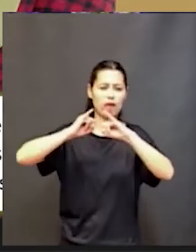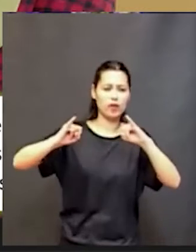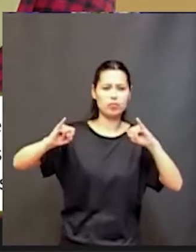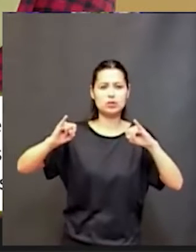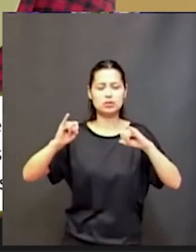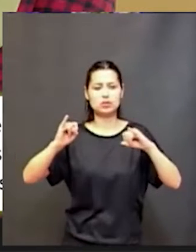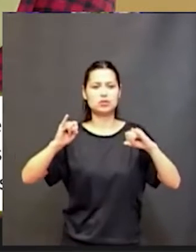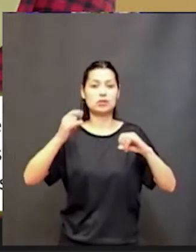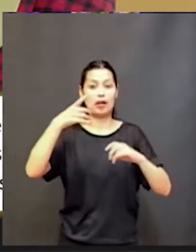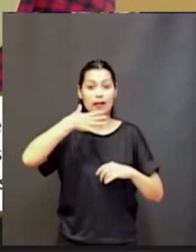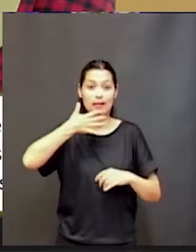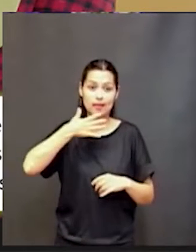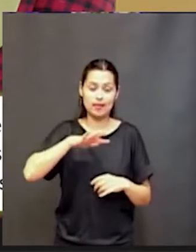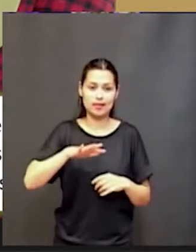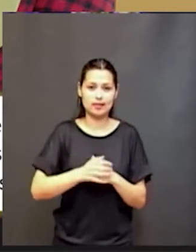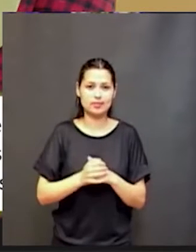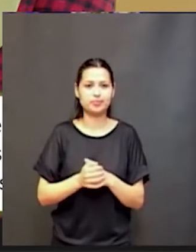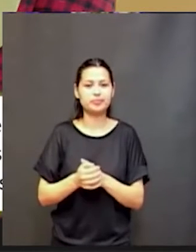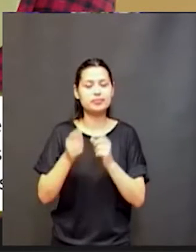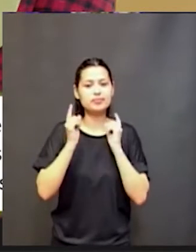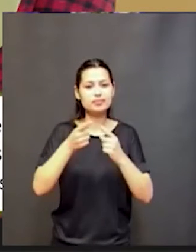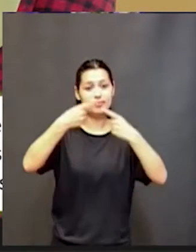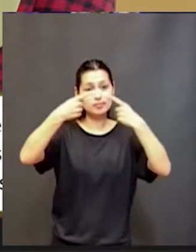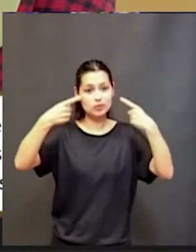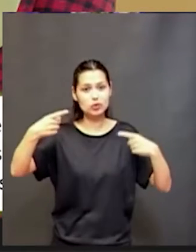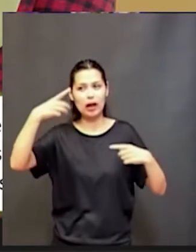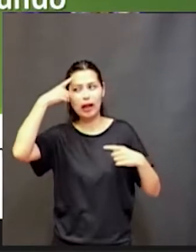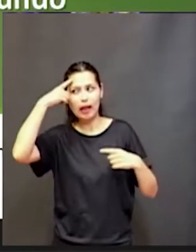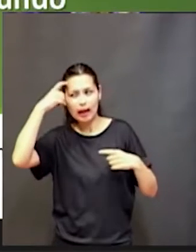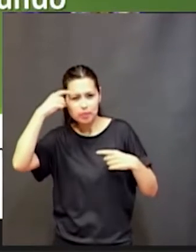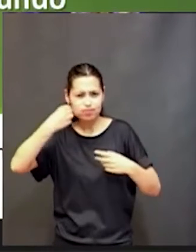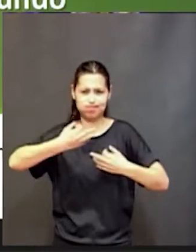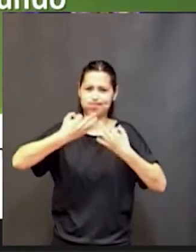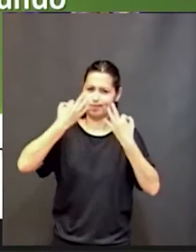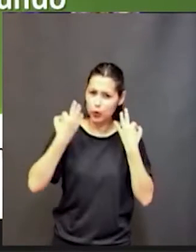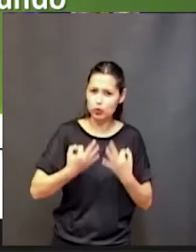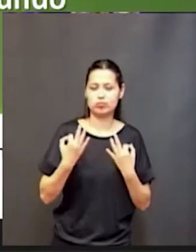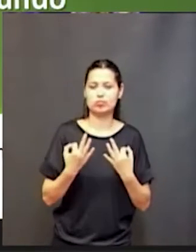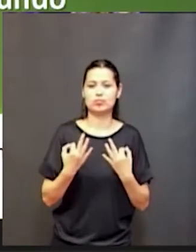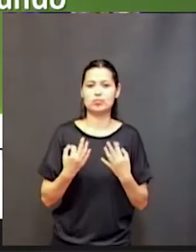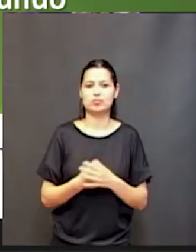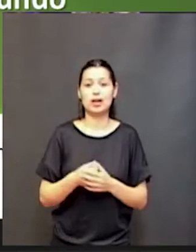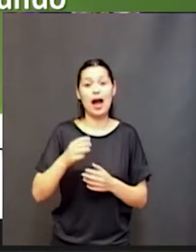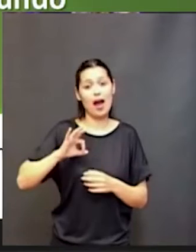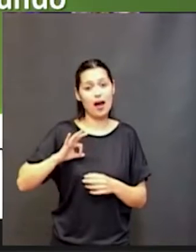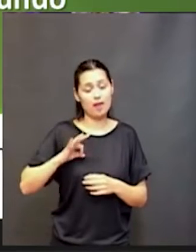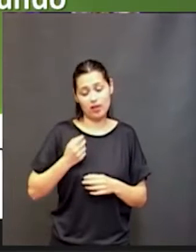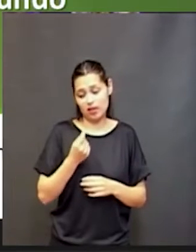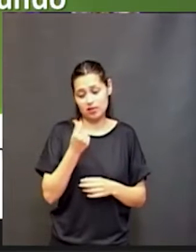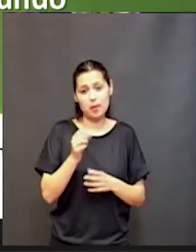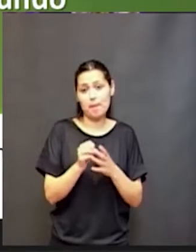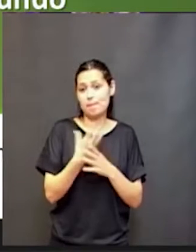mañana, todo lo que nos hace que nuestros aprendizajes sean funcionales van a mejorar nuestra calidad de vida. Aprender implica